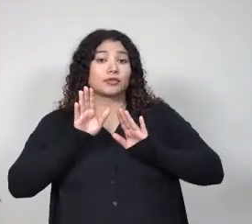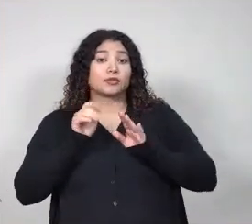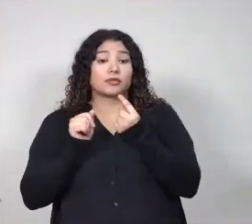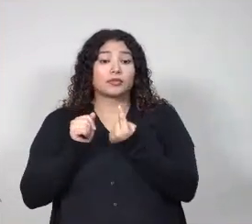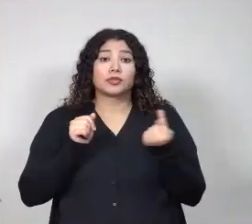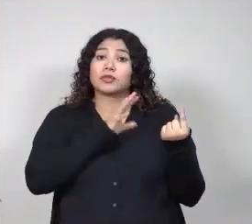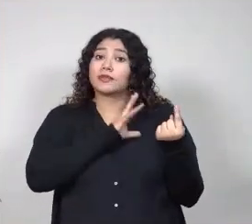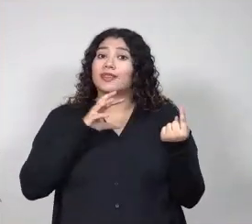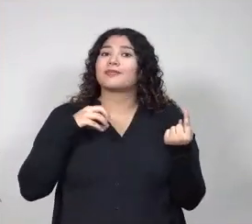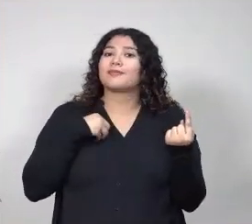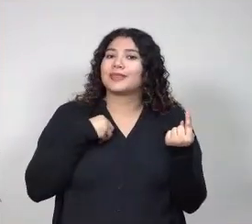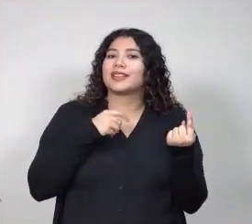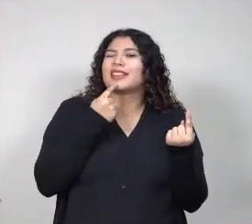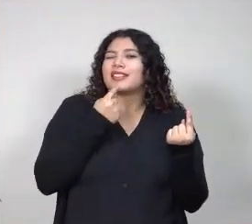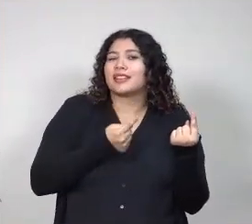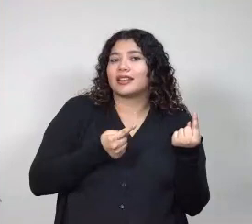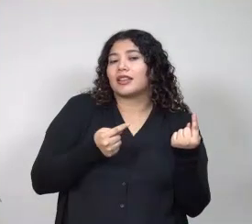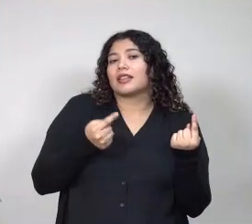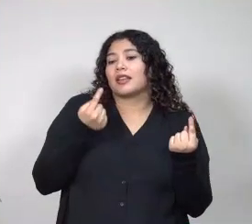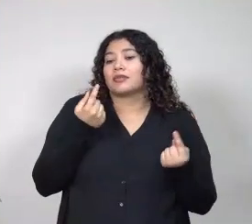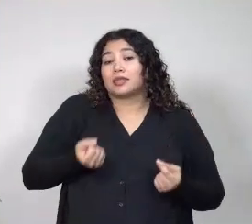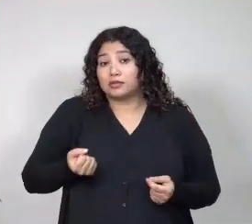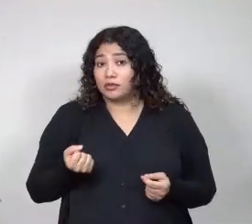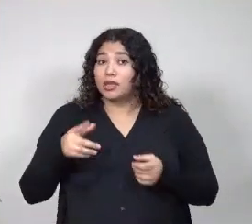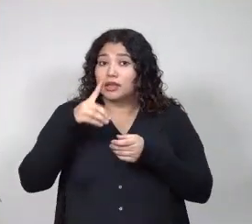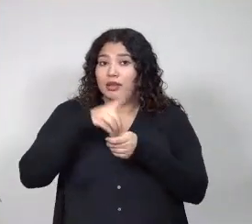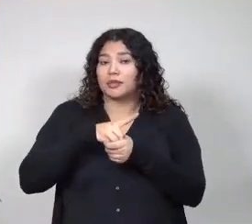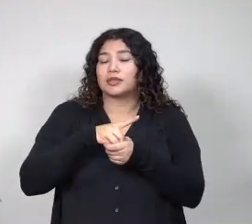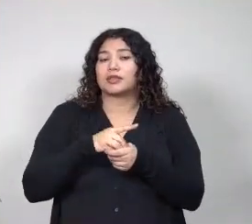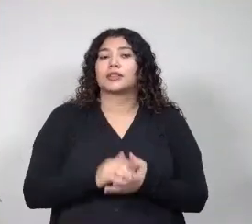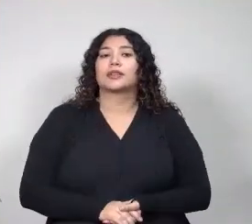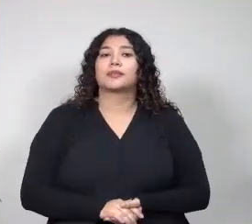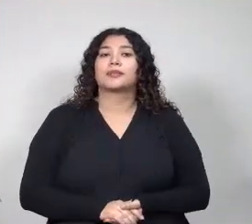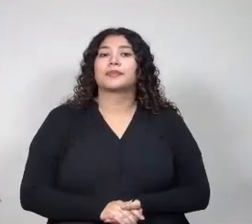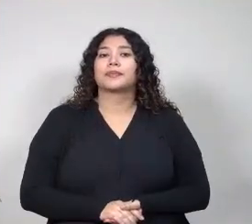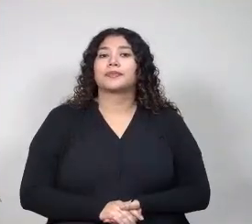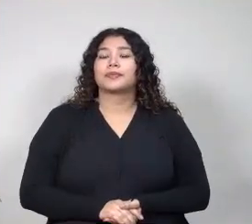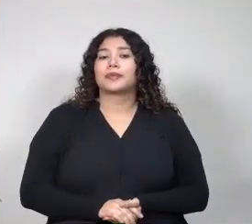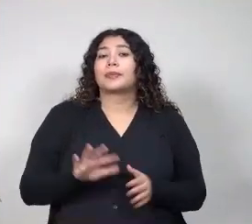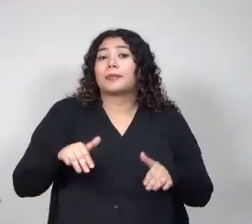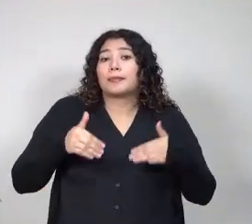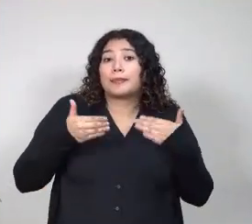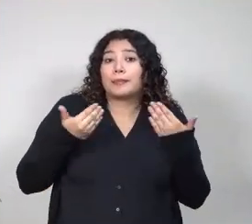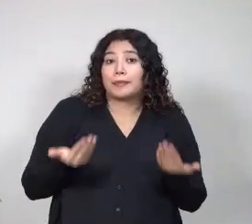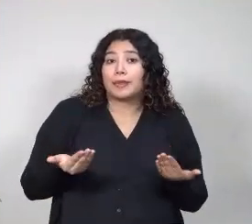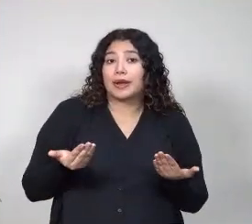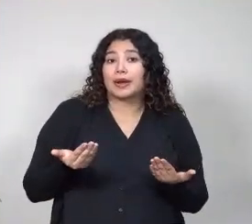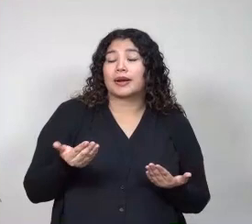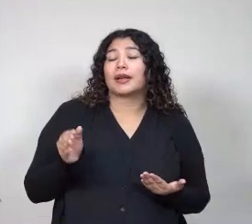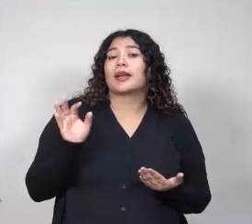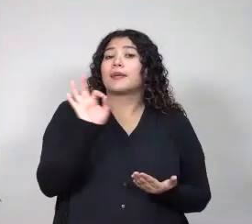de los familiares de los estudiantes con discapacidad para unificar todos estos